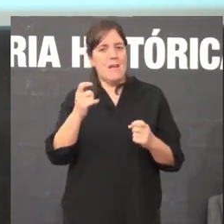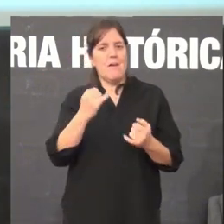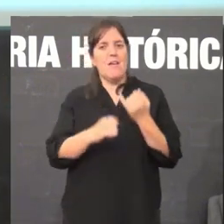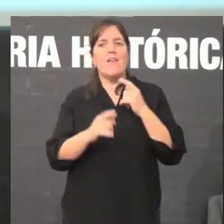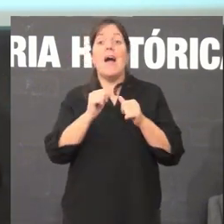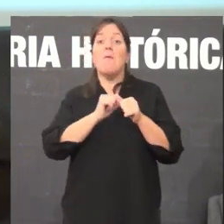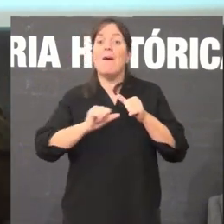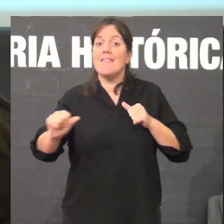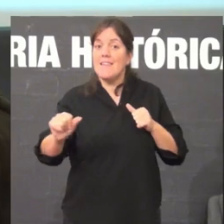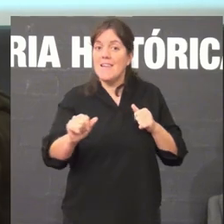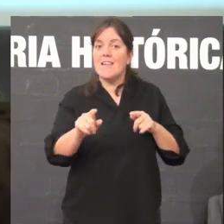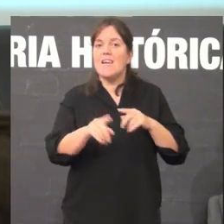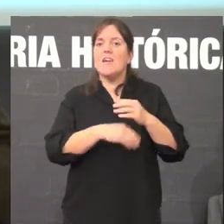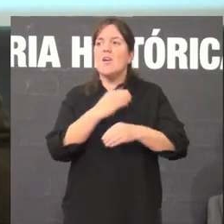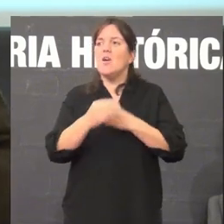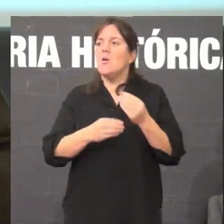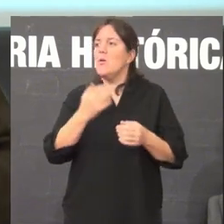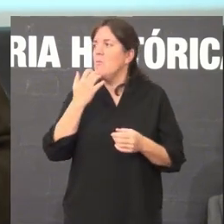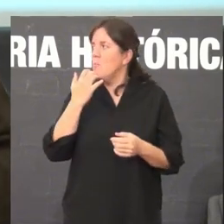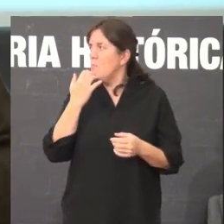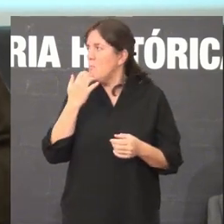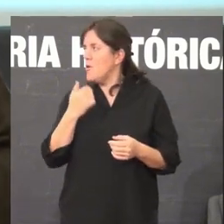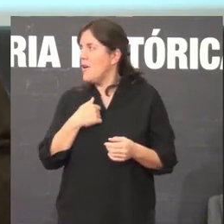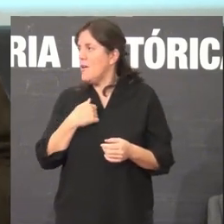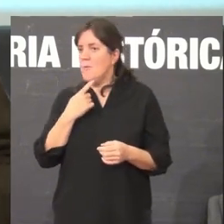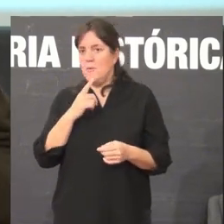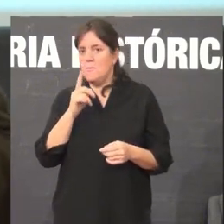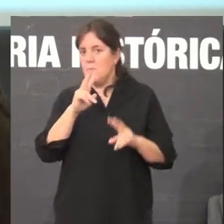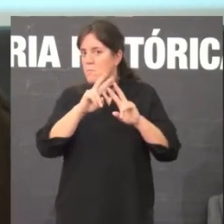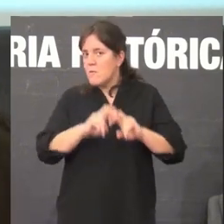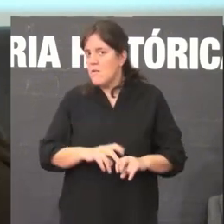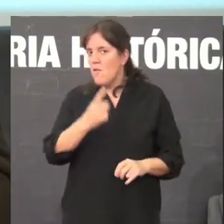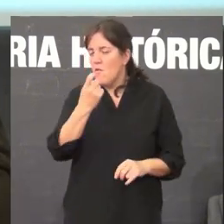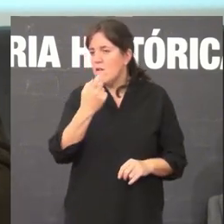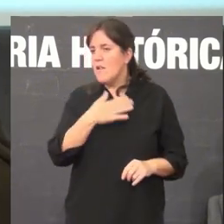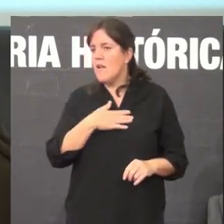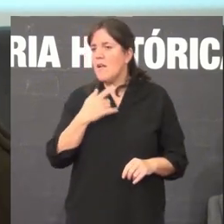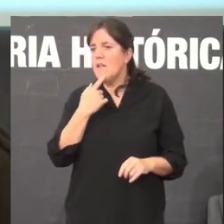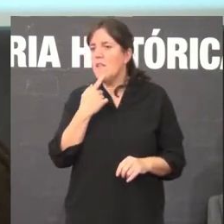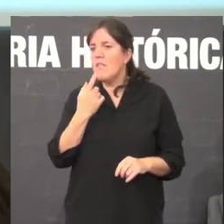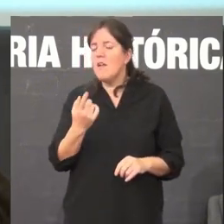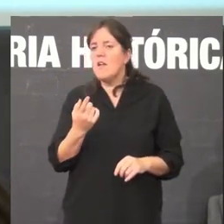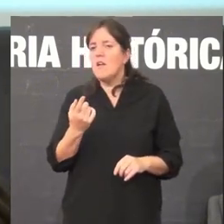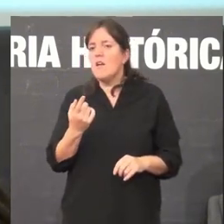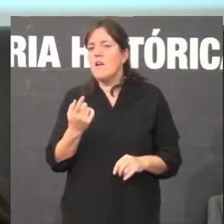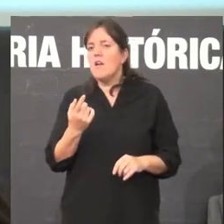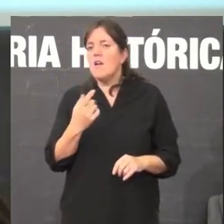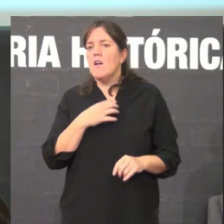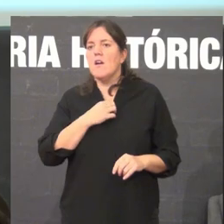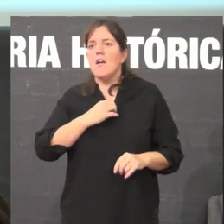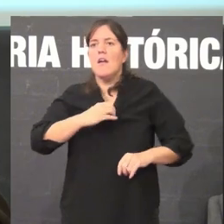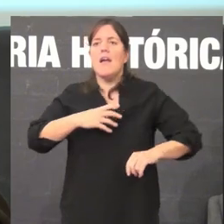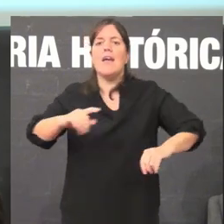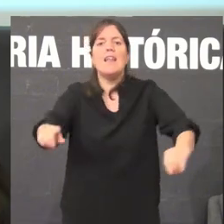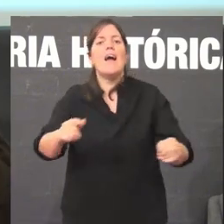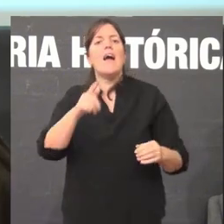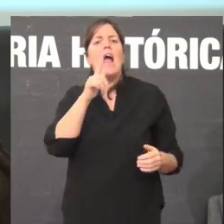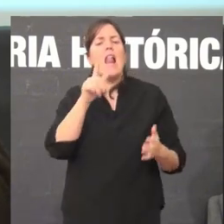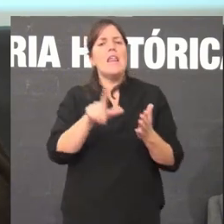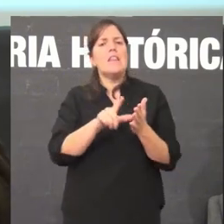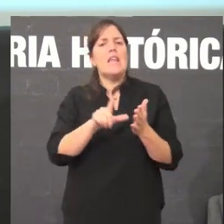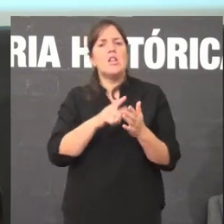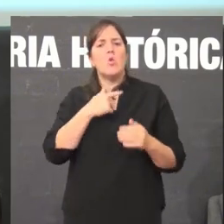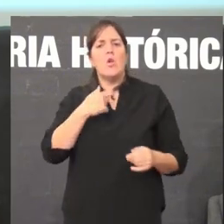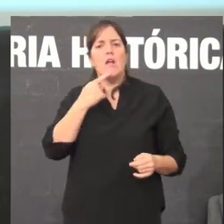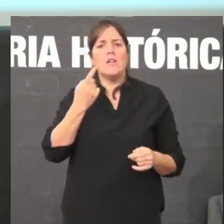partir dai iso por exemplo a min é algo que me abraiou tamén na pesquisa que é o empecinamento por exemplo no ámbito da literatura medieval a día doxe